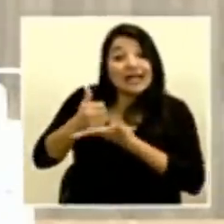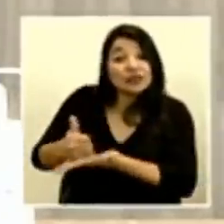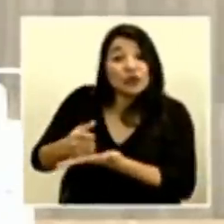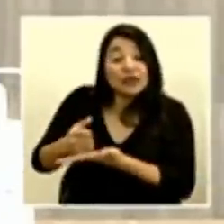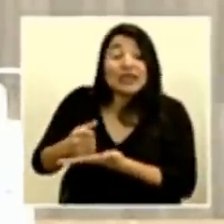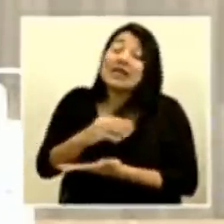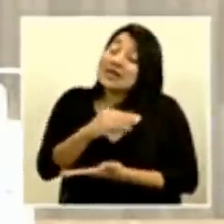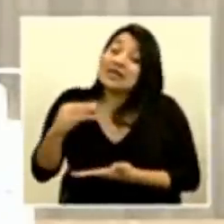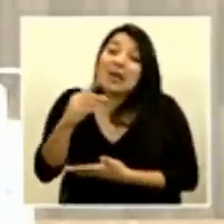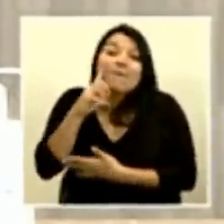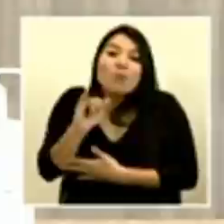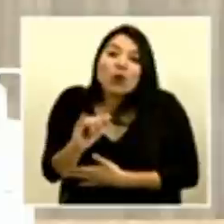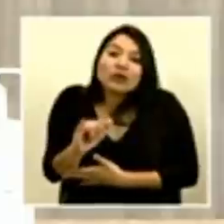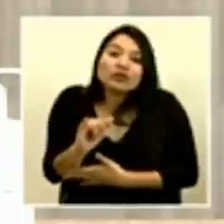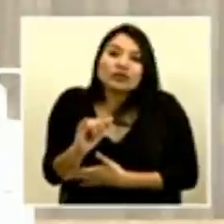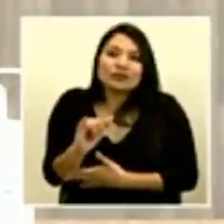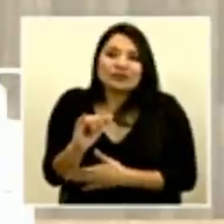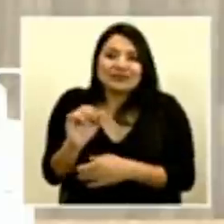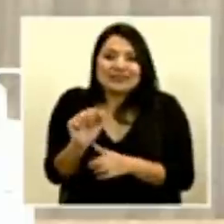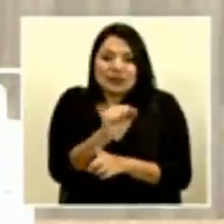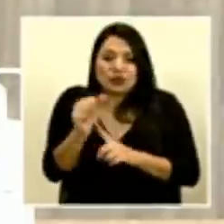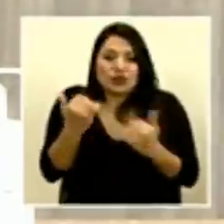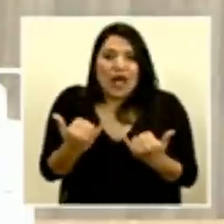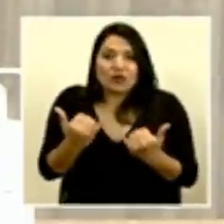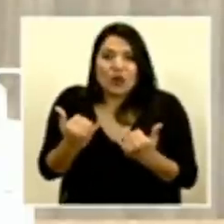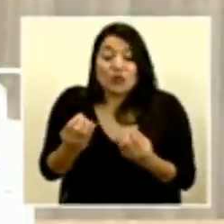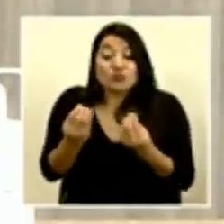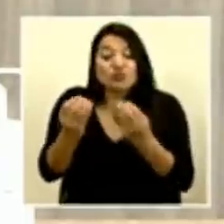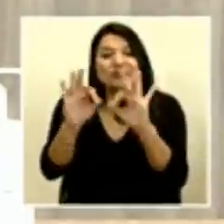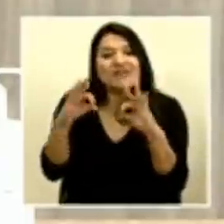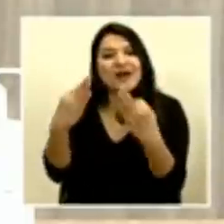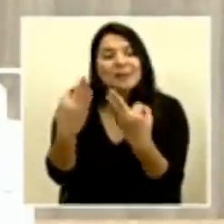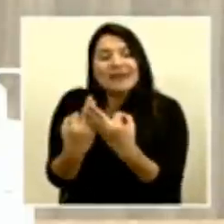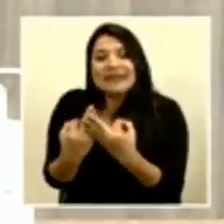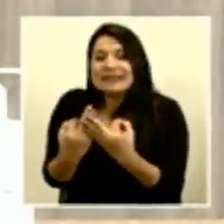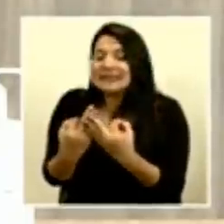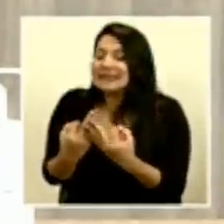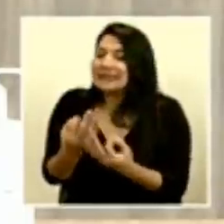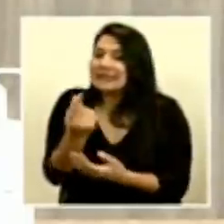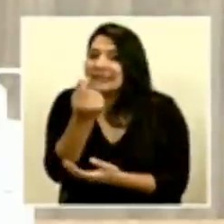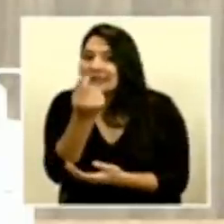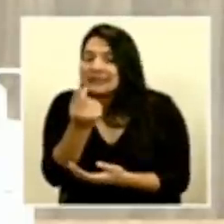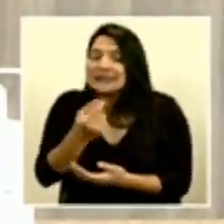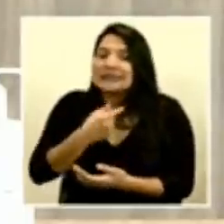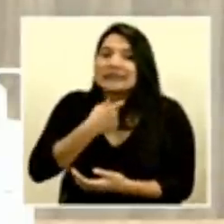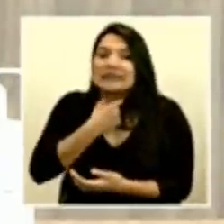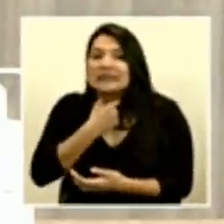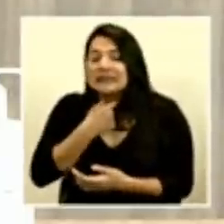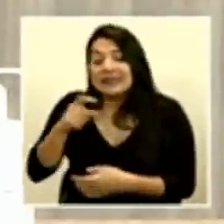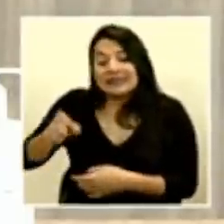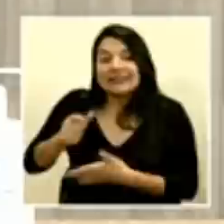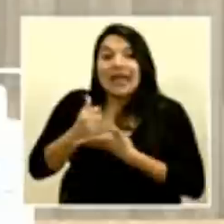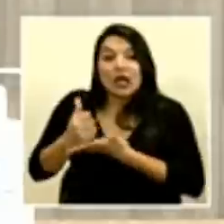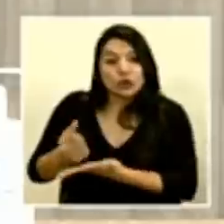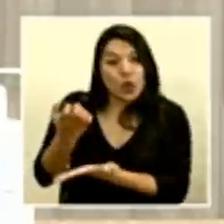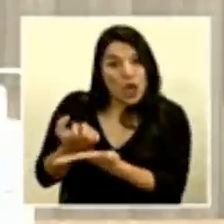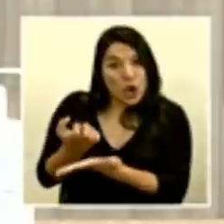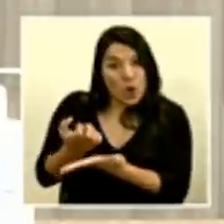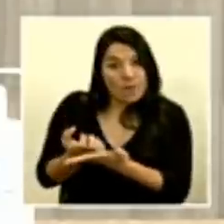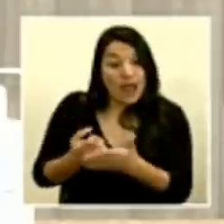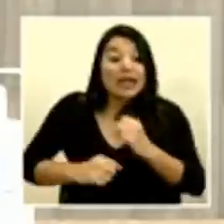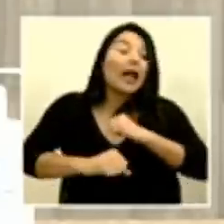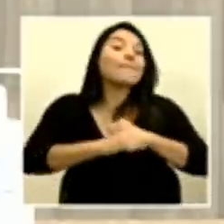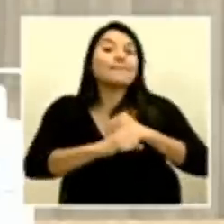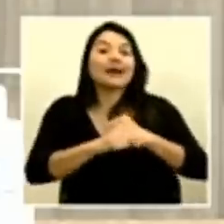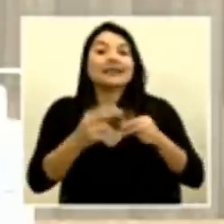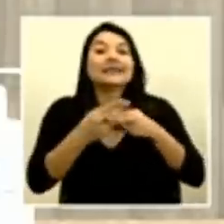han visto comprometidas su situación económica. Con Vos Podemos es una campaña oficial de gobierno, es un canal seguro y